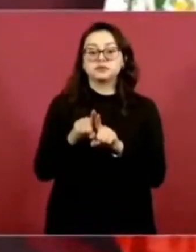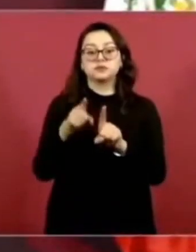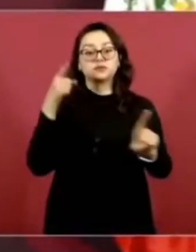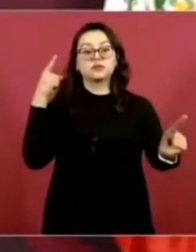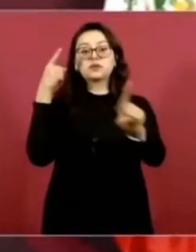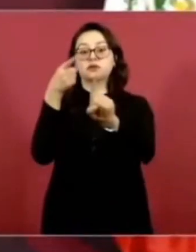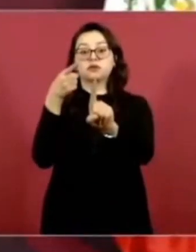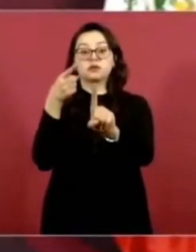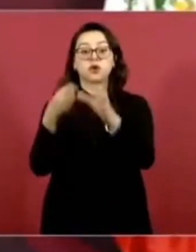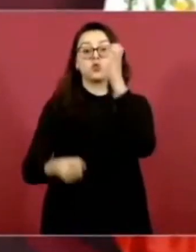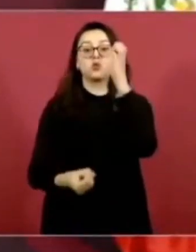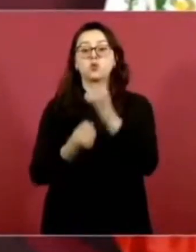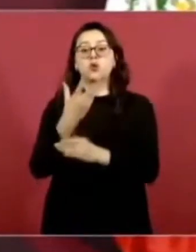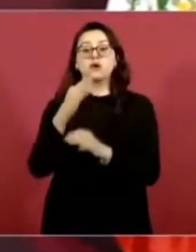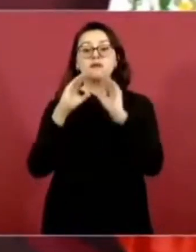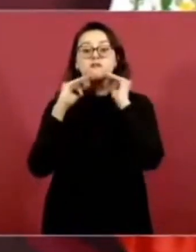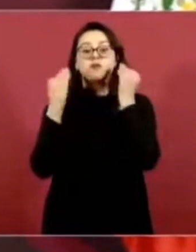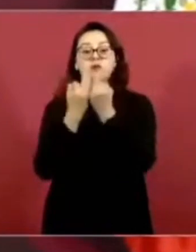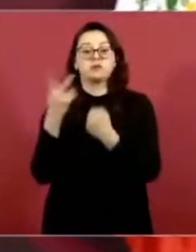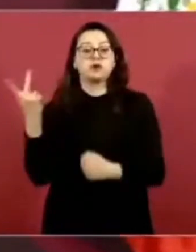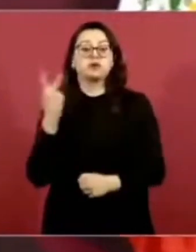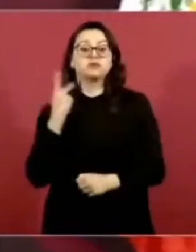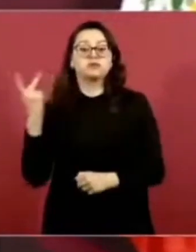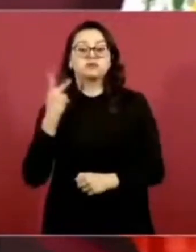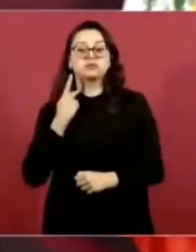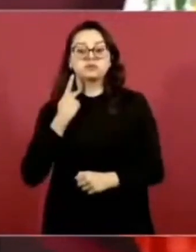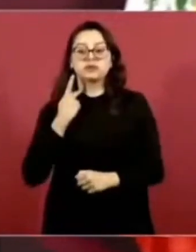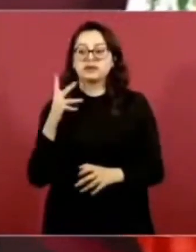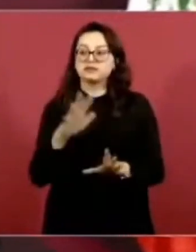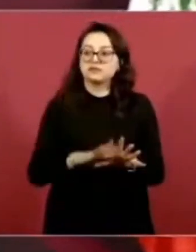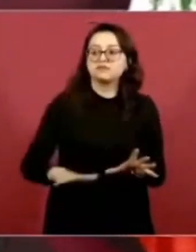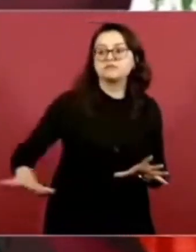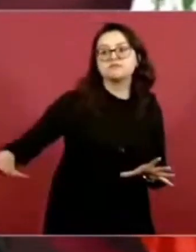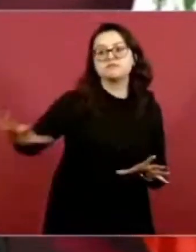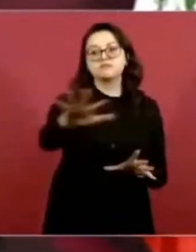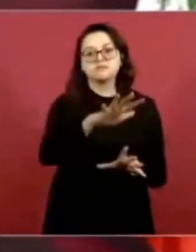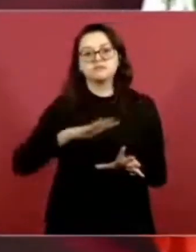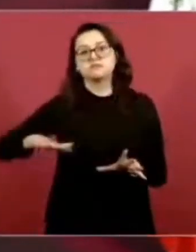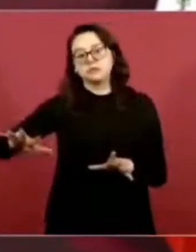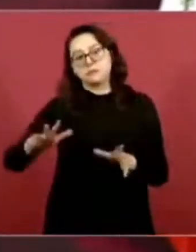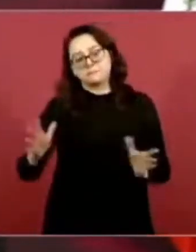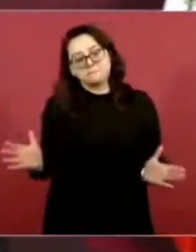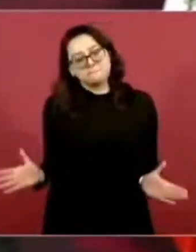de América Latina.